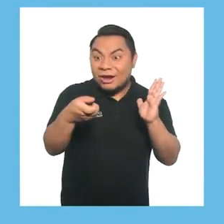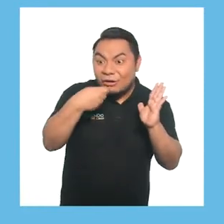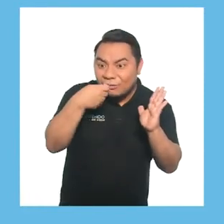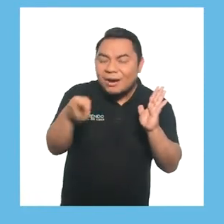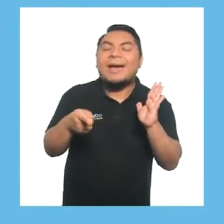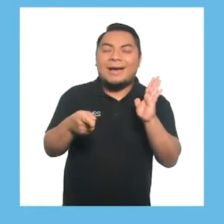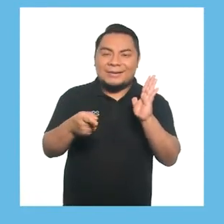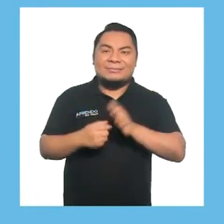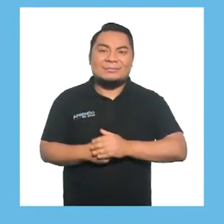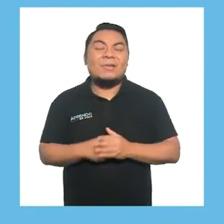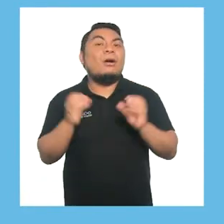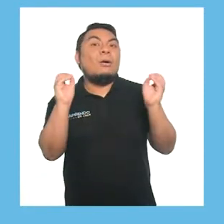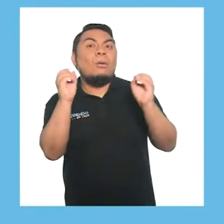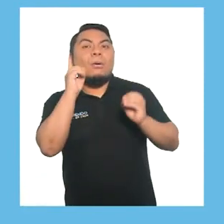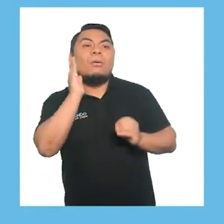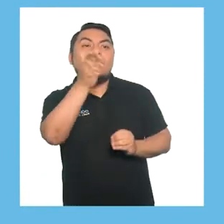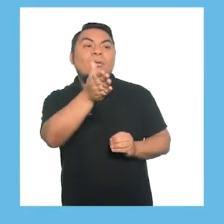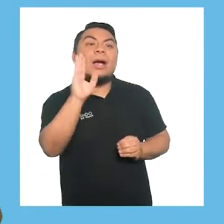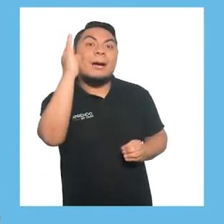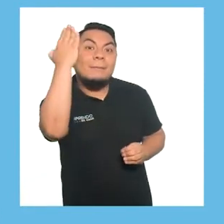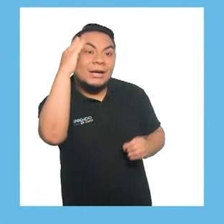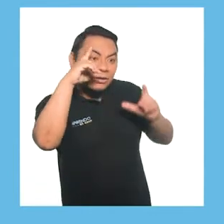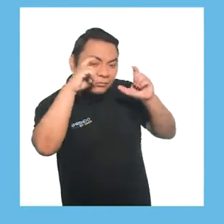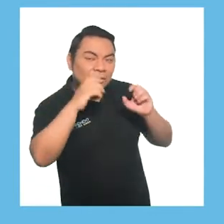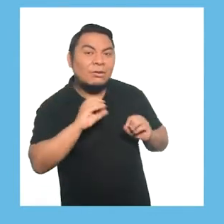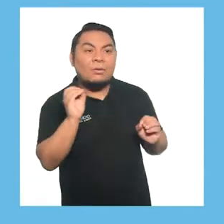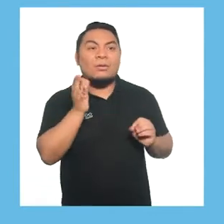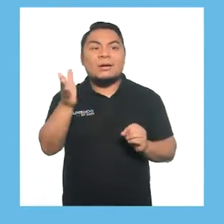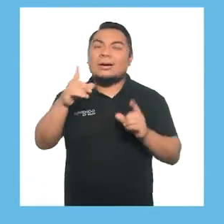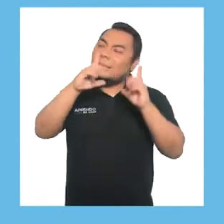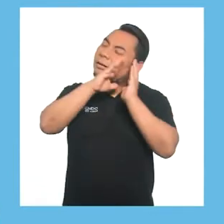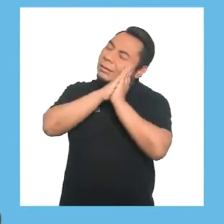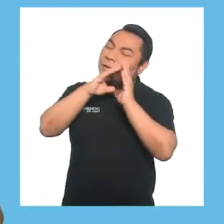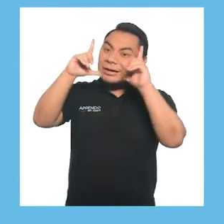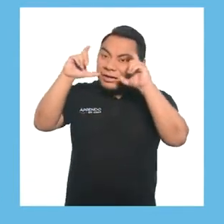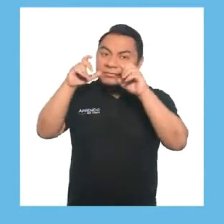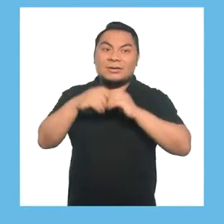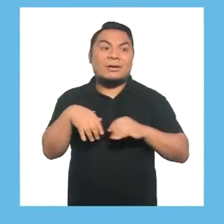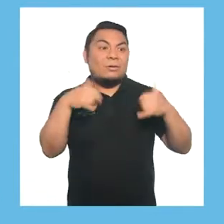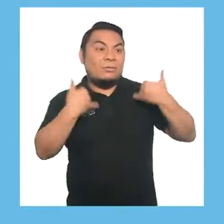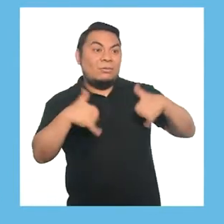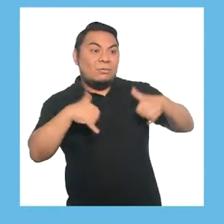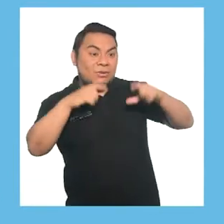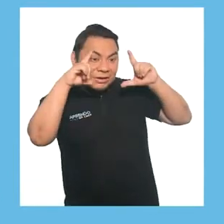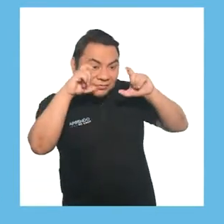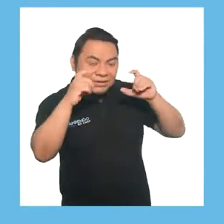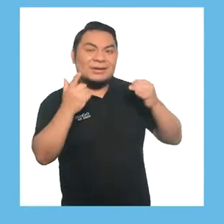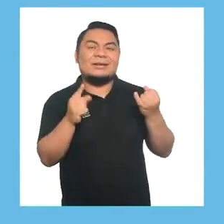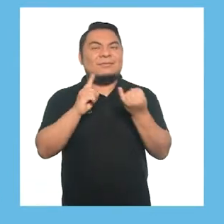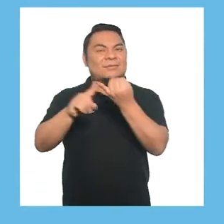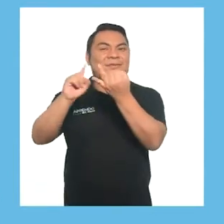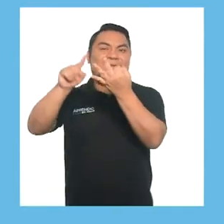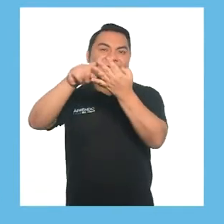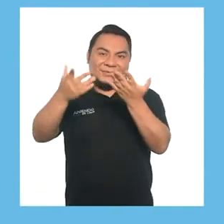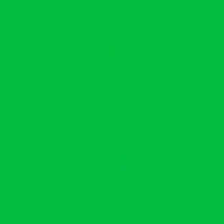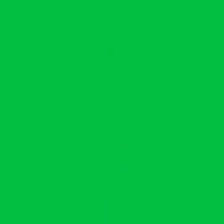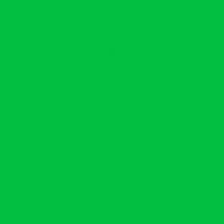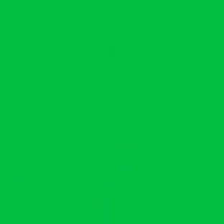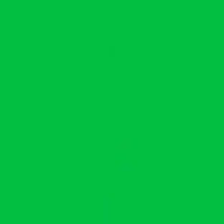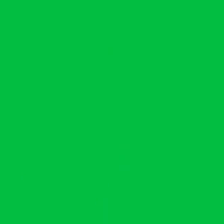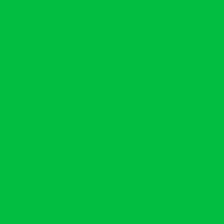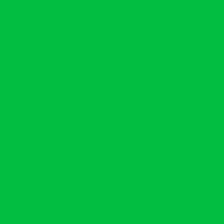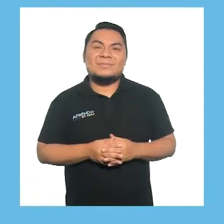Así con otras acciones como ir al baño, ir a dormir, jugar, entre otras.